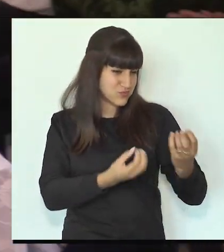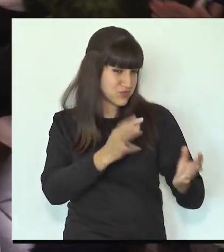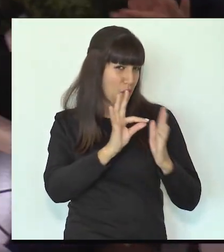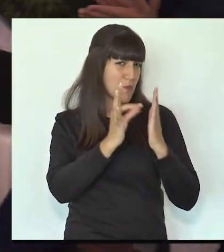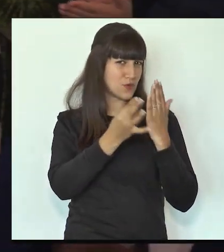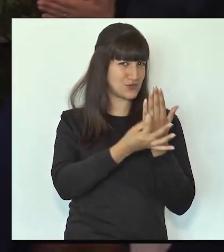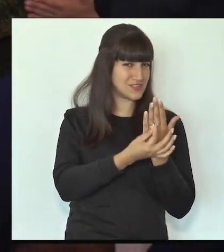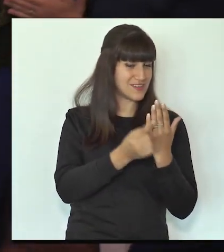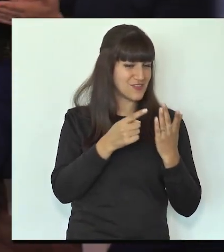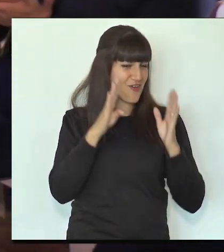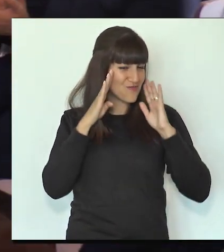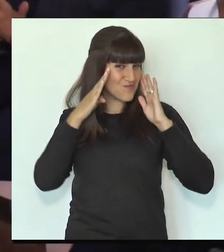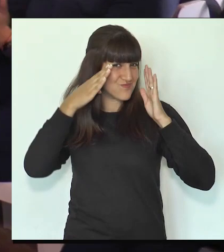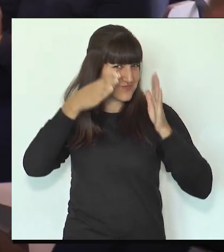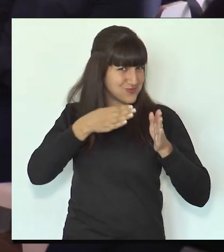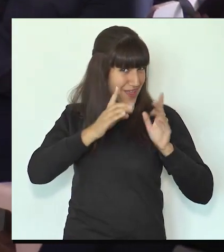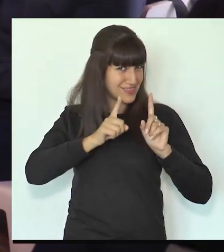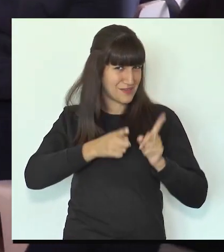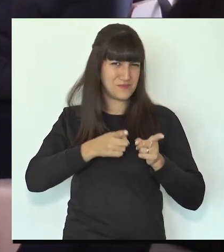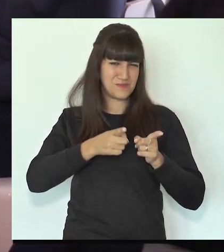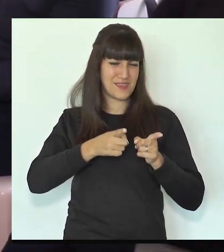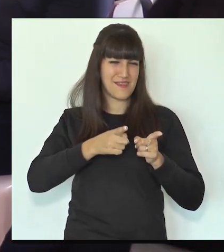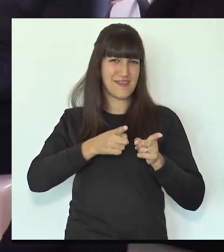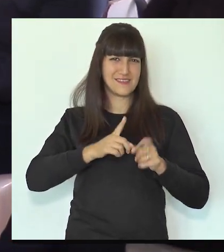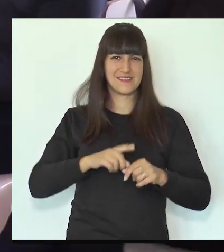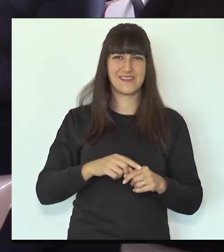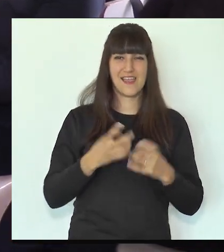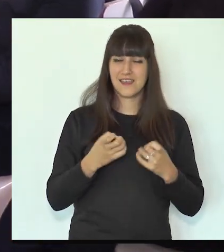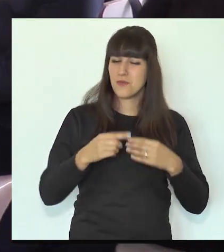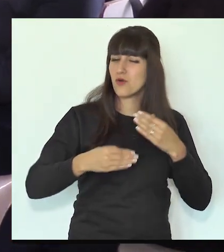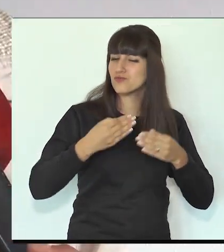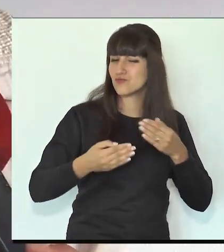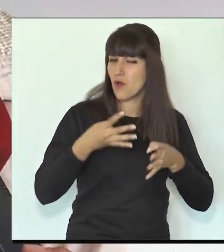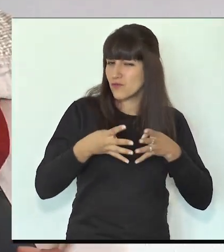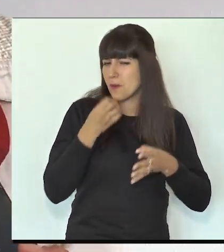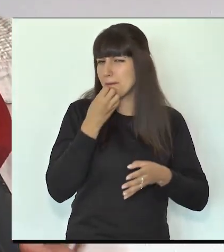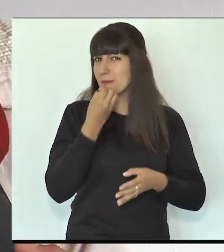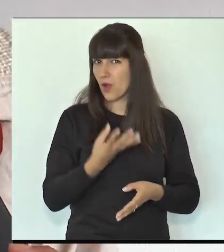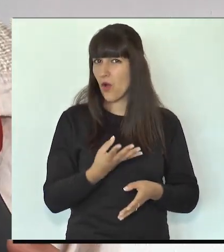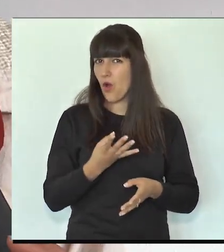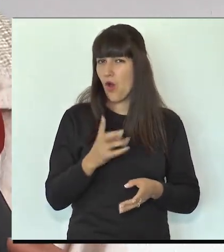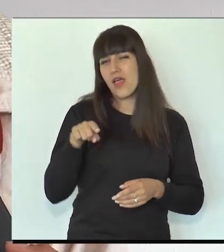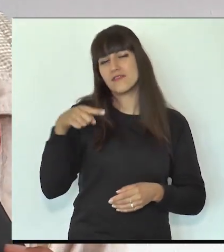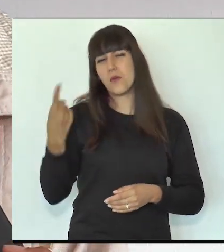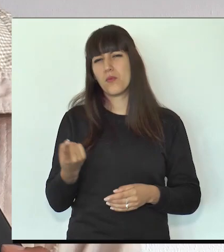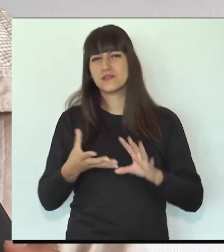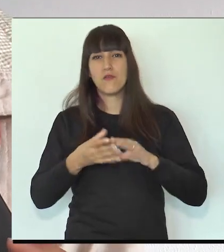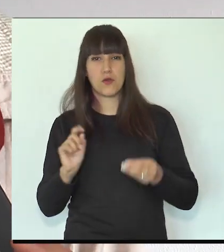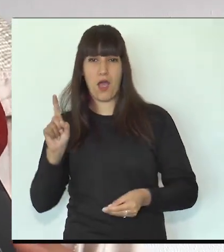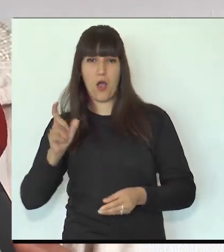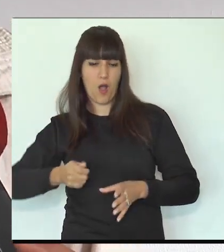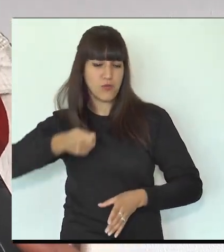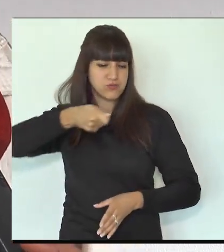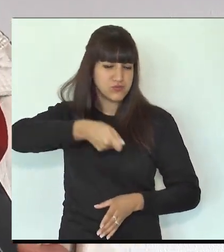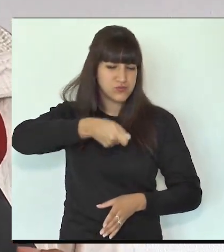proyectos que tenemos un poquito ahí semiandando y queremos que funcione mejor. Y bueno, y el